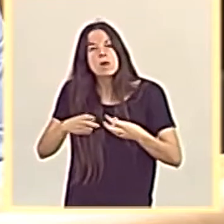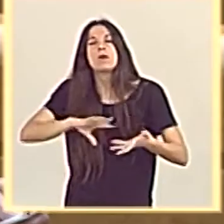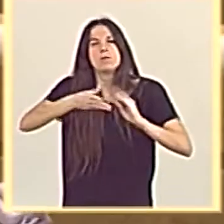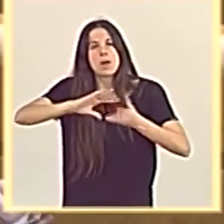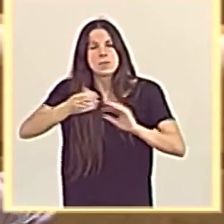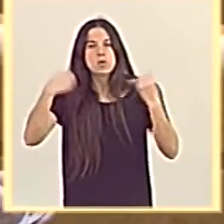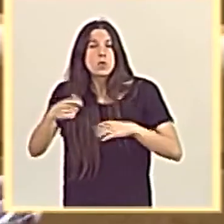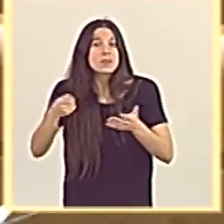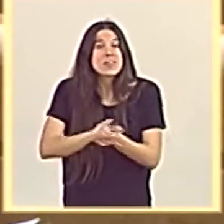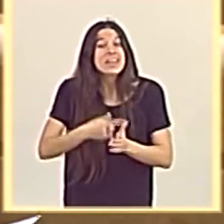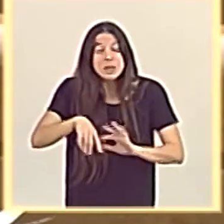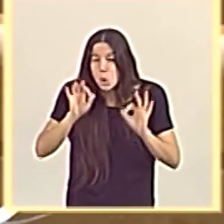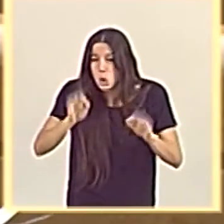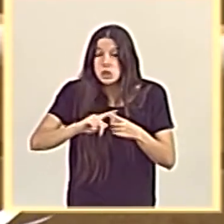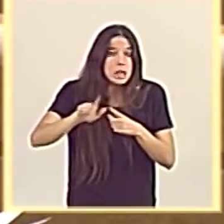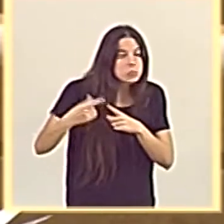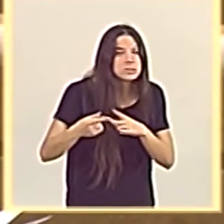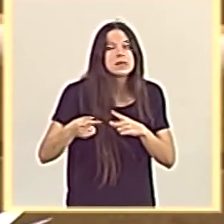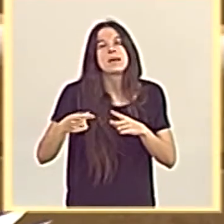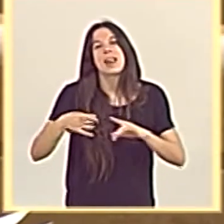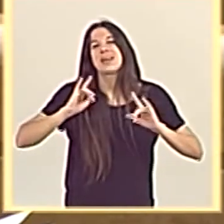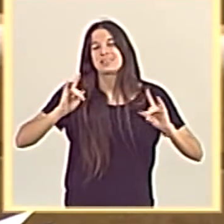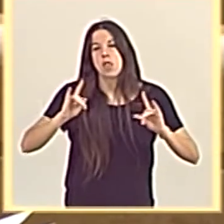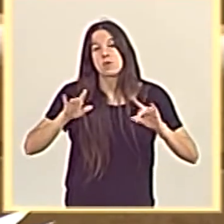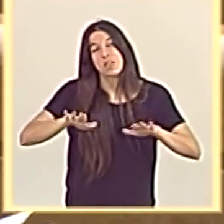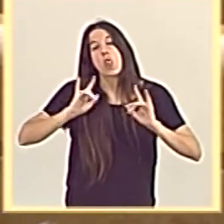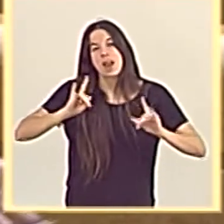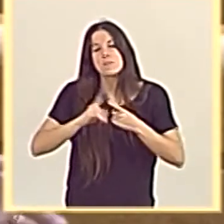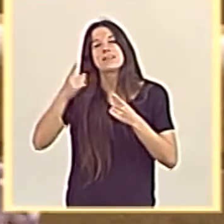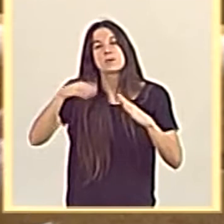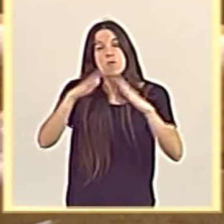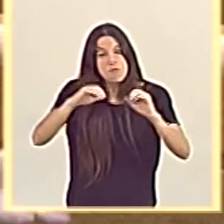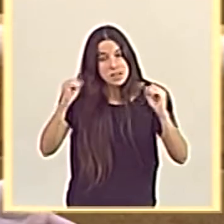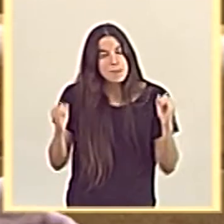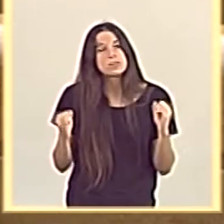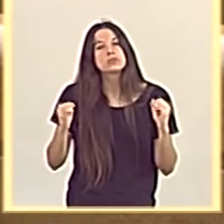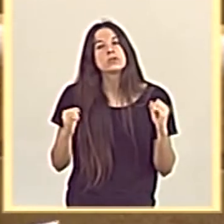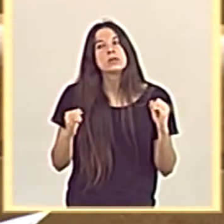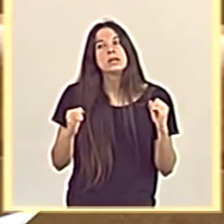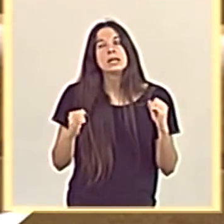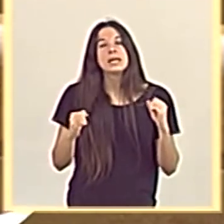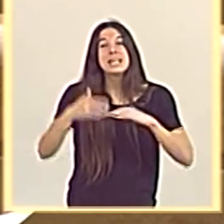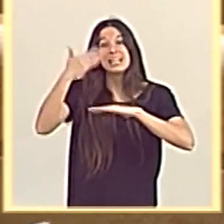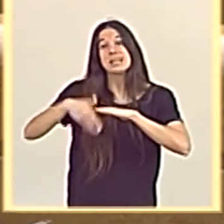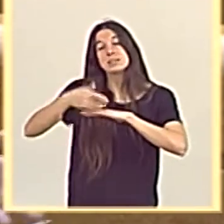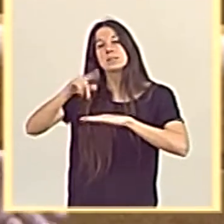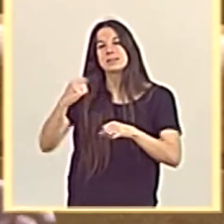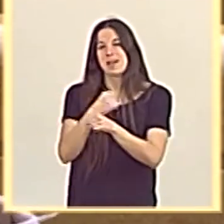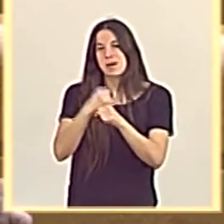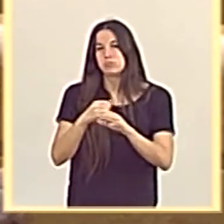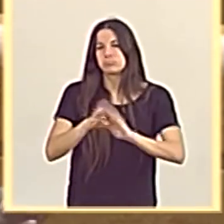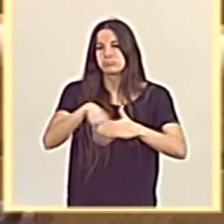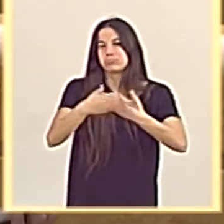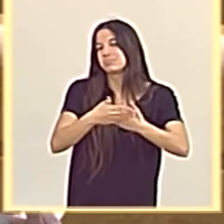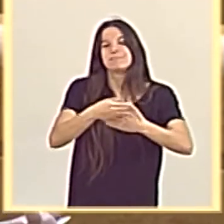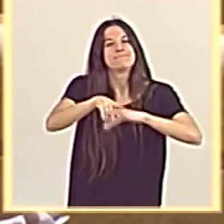Inmediatamente después, el estado de alarma y el confinamiento limita, ralentiza muchos de los trabajos ya identificados